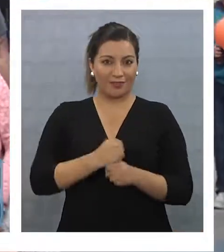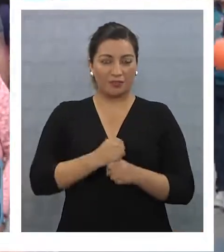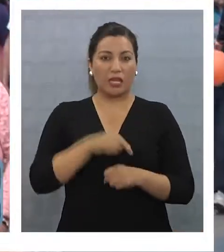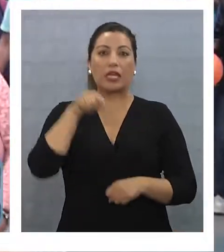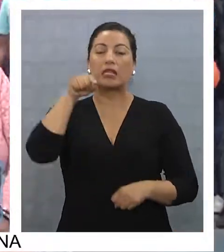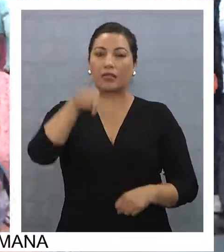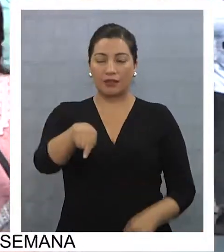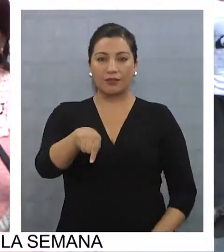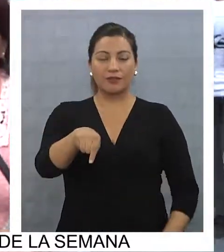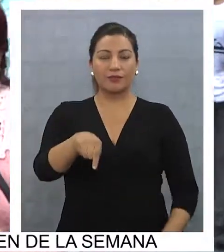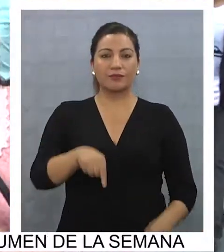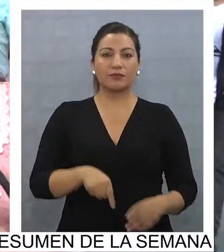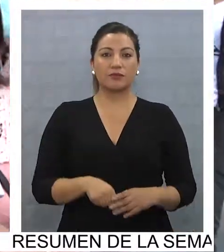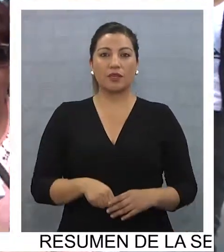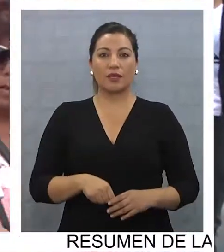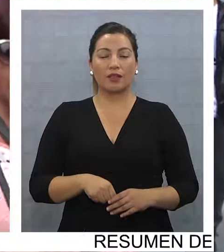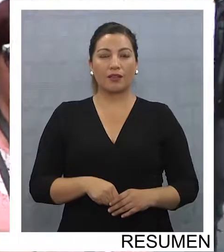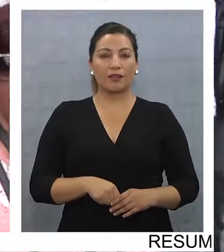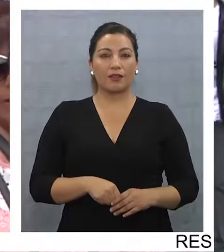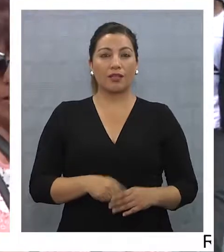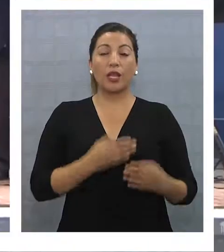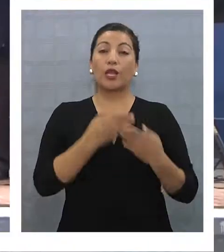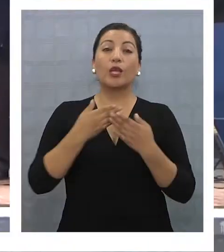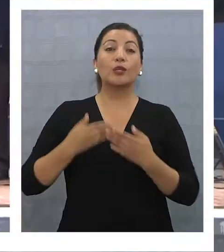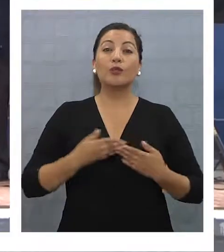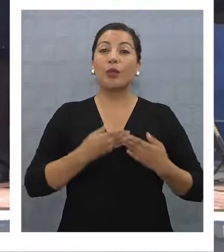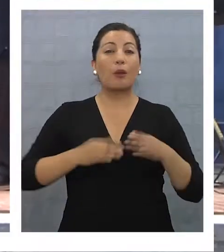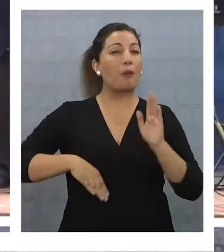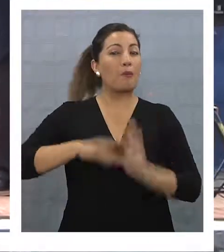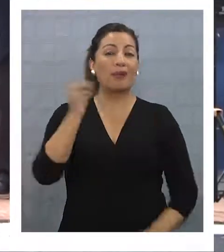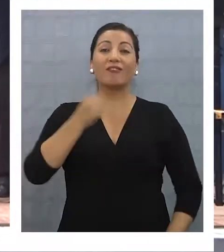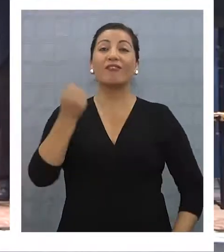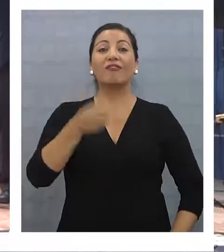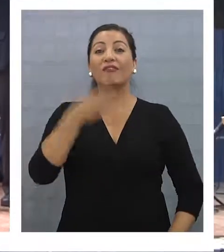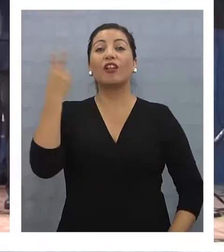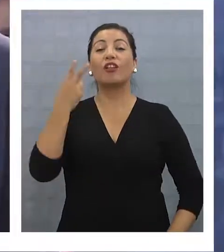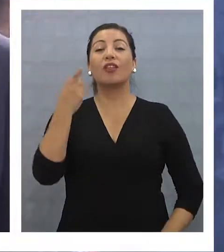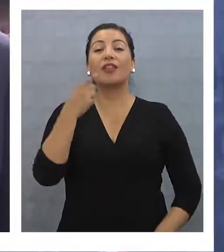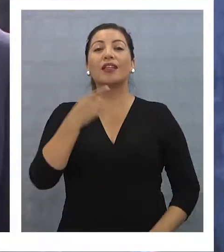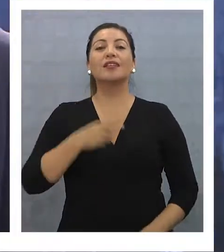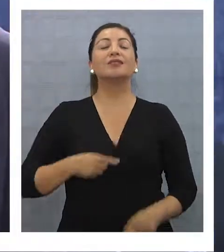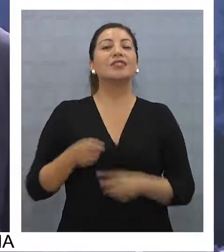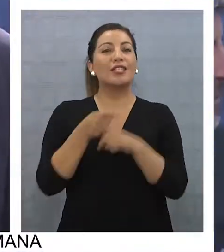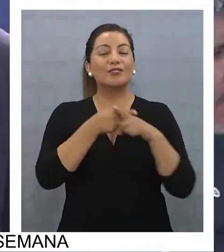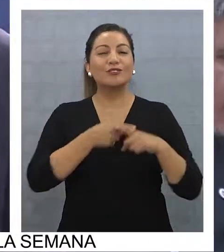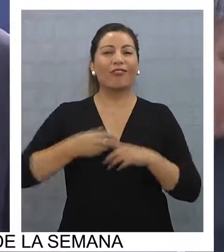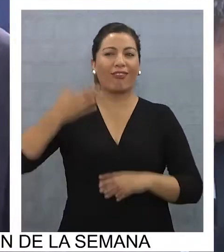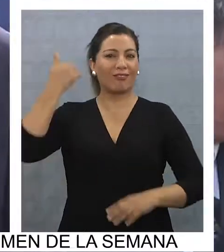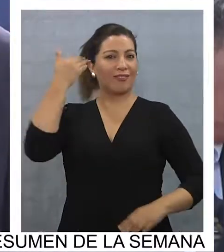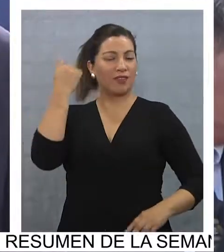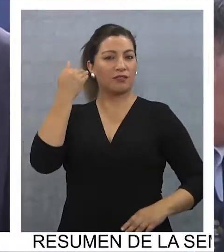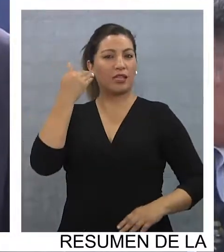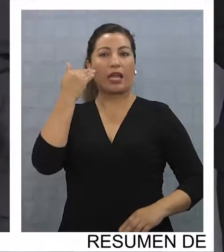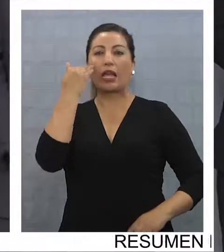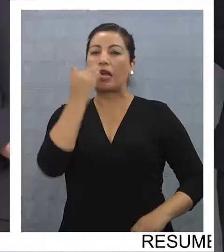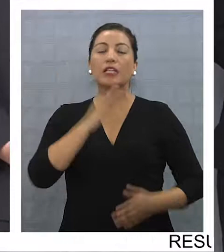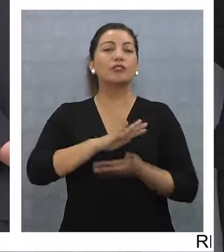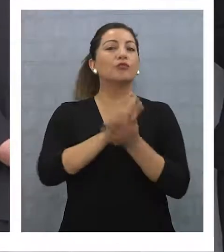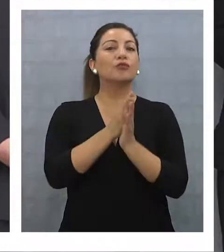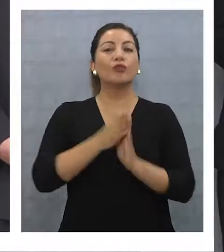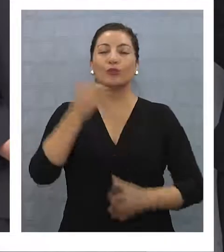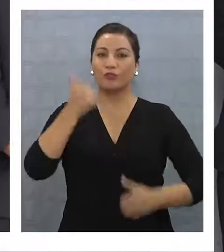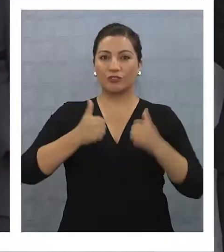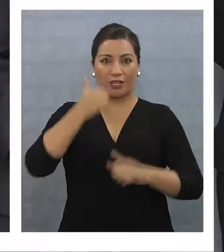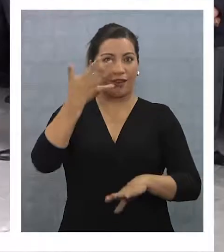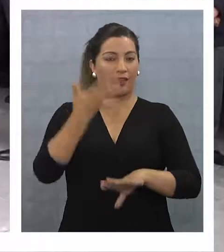salió lo más valorado de la sociedad de la época, puesto que casi todos los profesionales que hay en estos